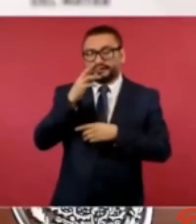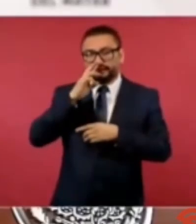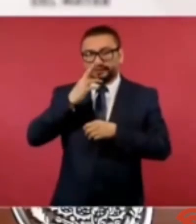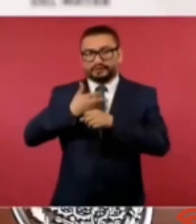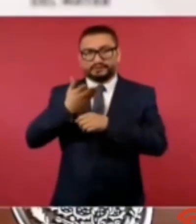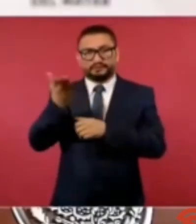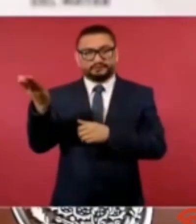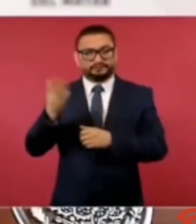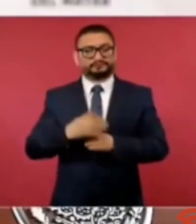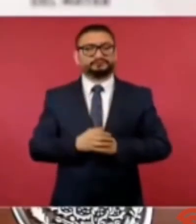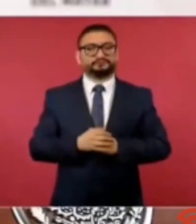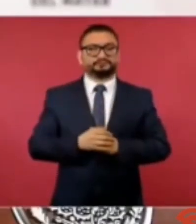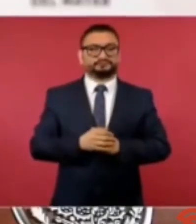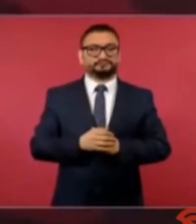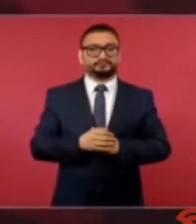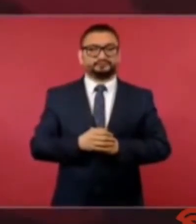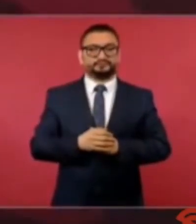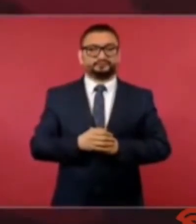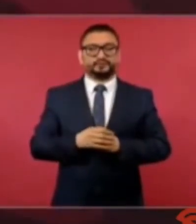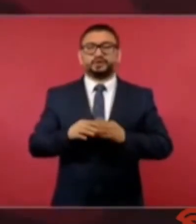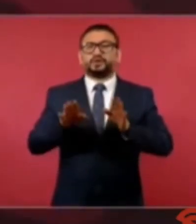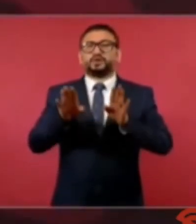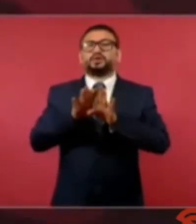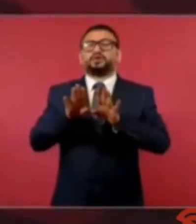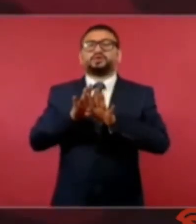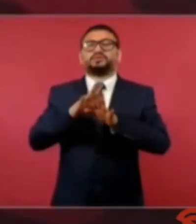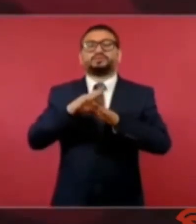¿cómo íbamos a construir?